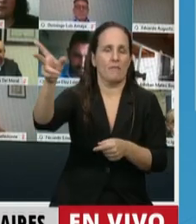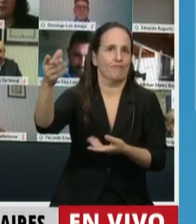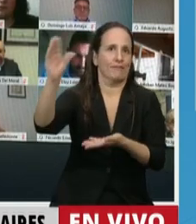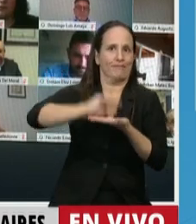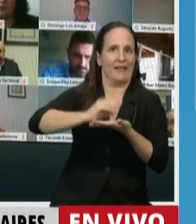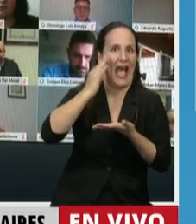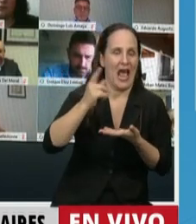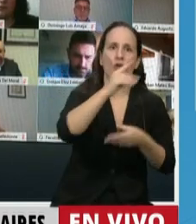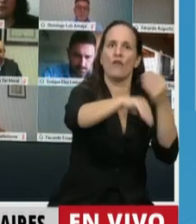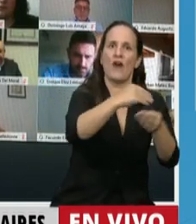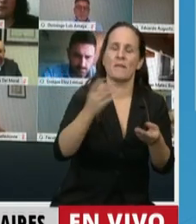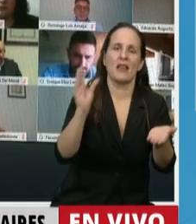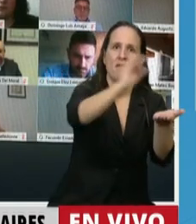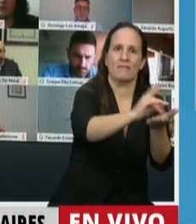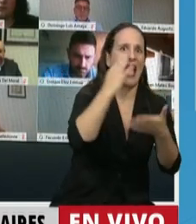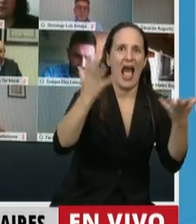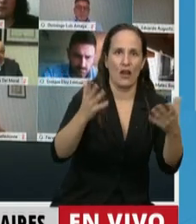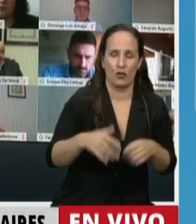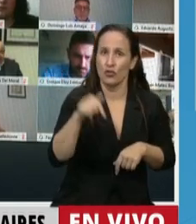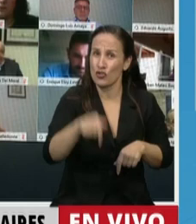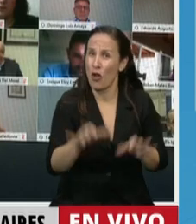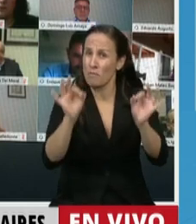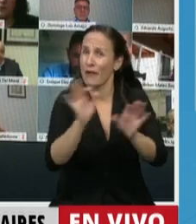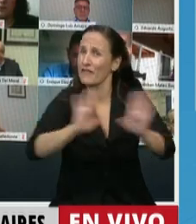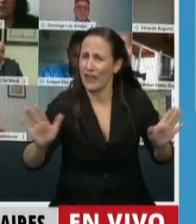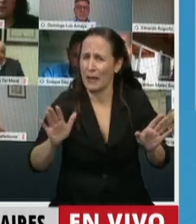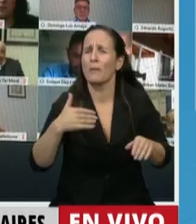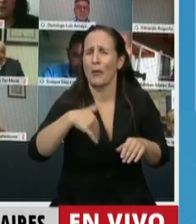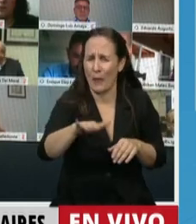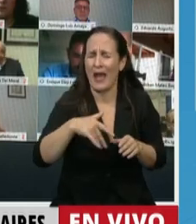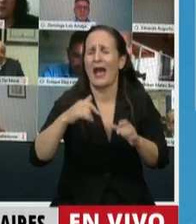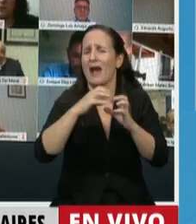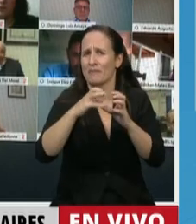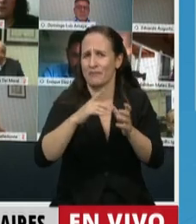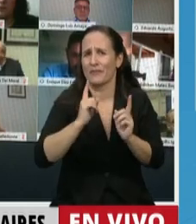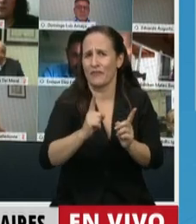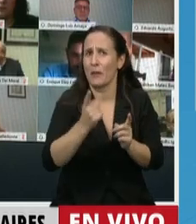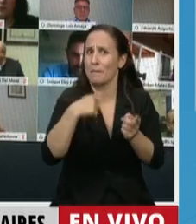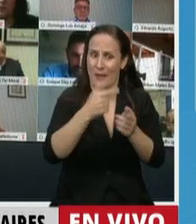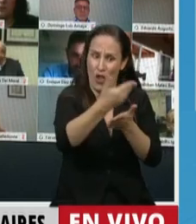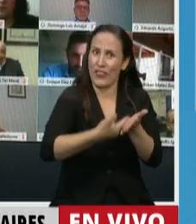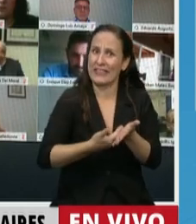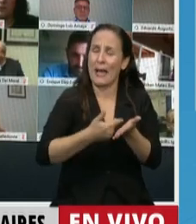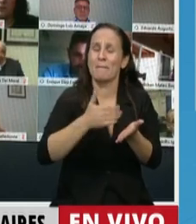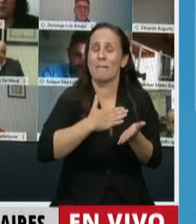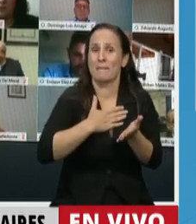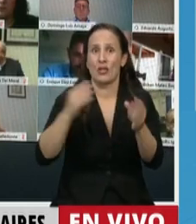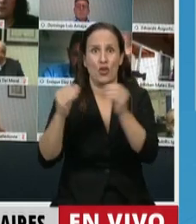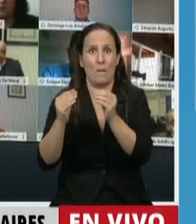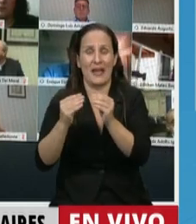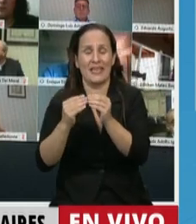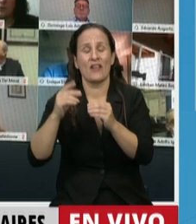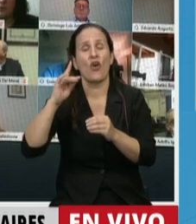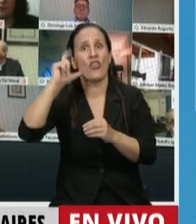para garantizar esta conectividad. Yo cierro acá, porque vamos a continuar el dictamen de minoría con la palabra de mi compañero